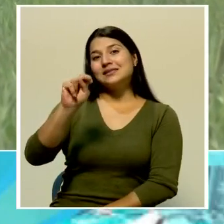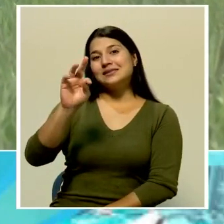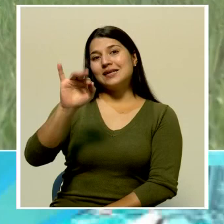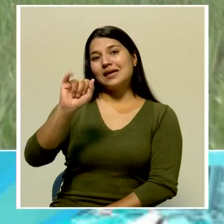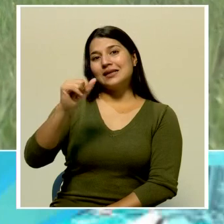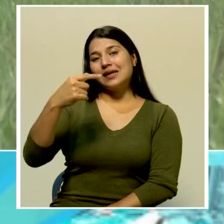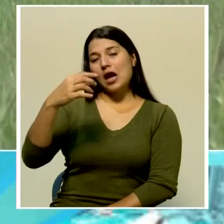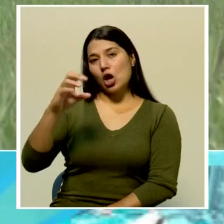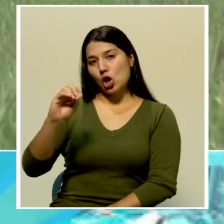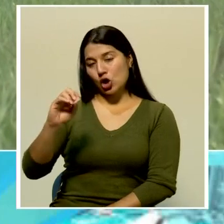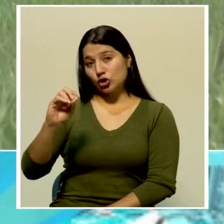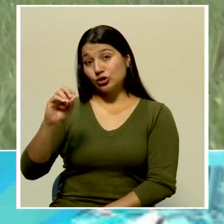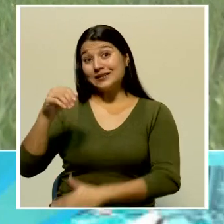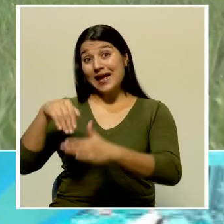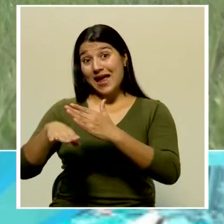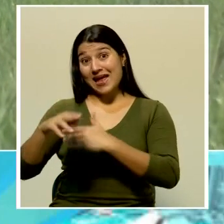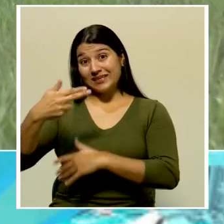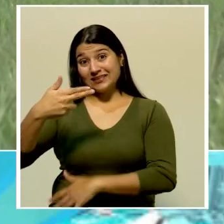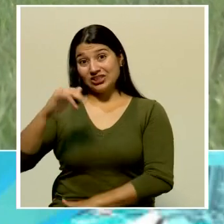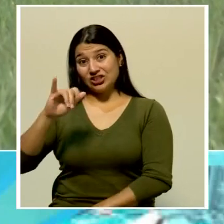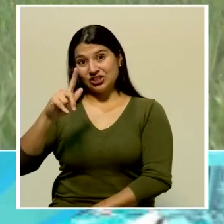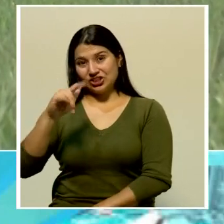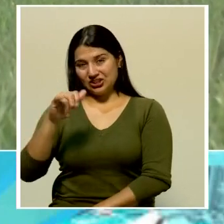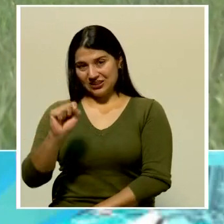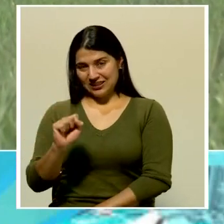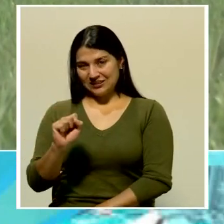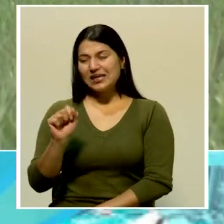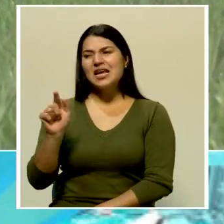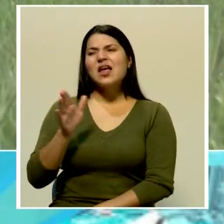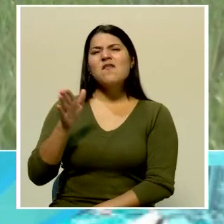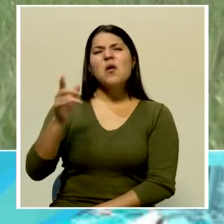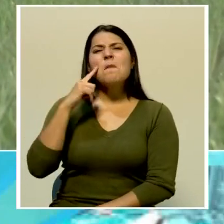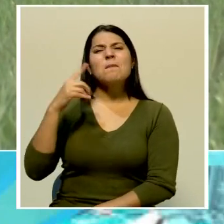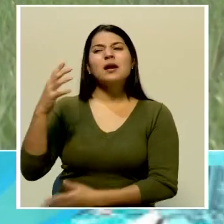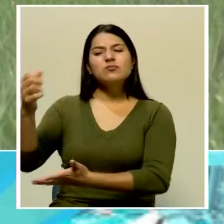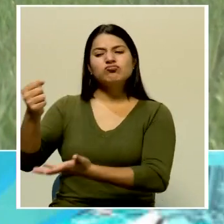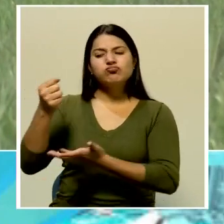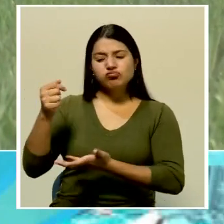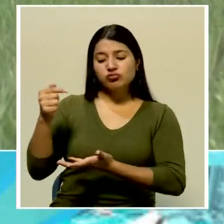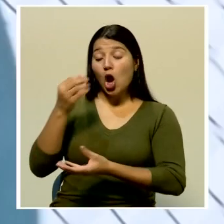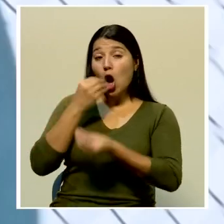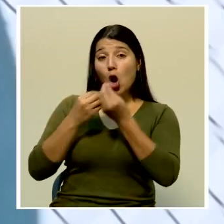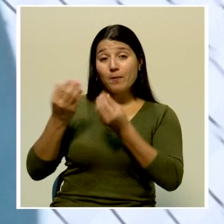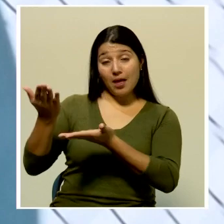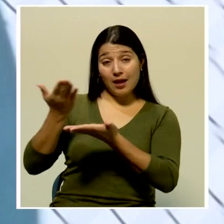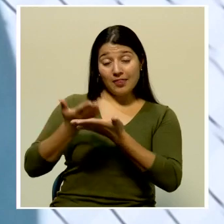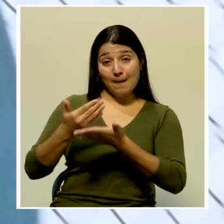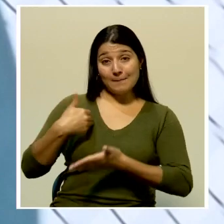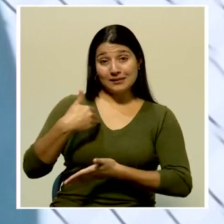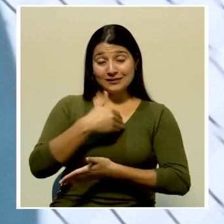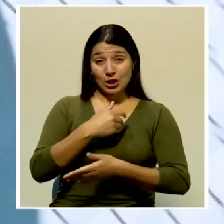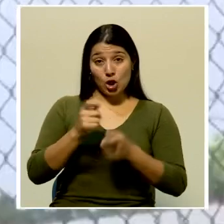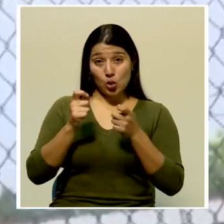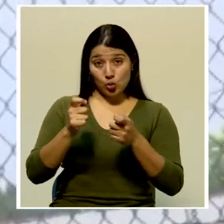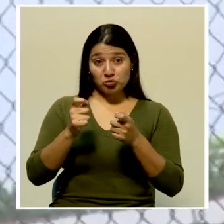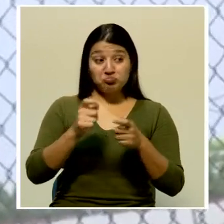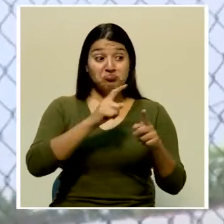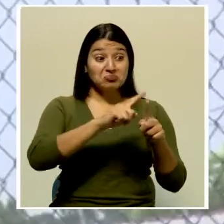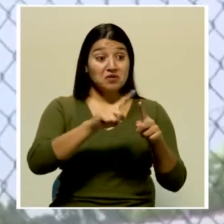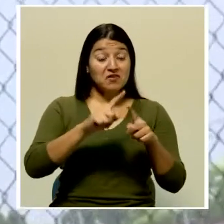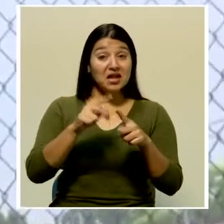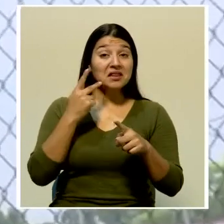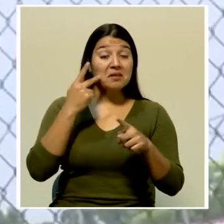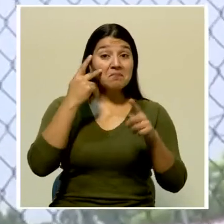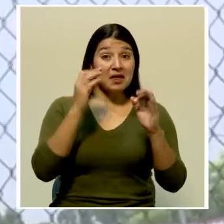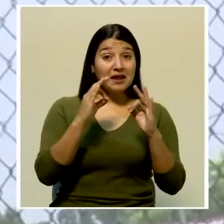diario que el Ministerio de Educación les da. Veamos la información. Varias madres de familia que tienen estudiantes en la